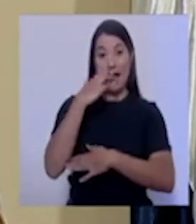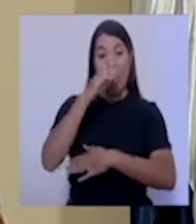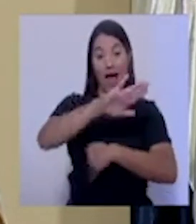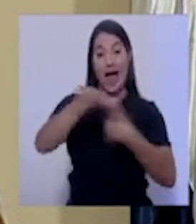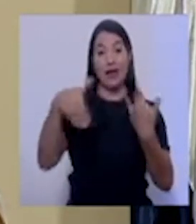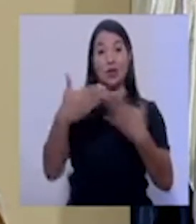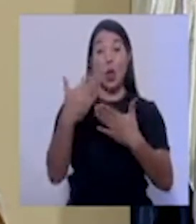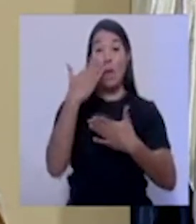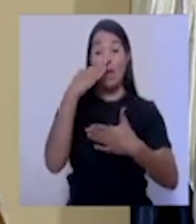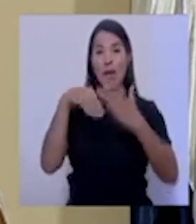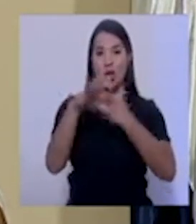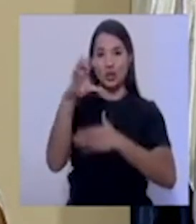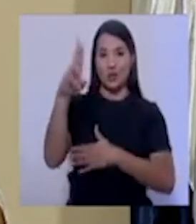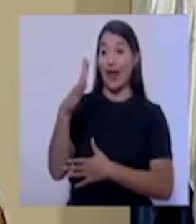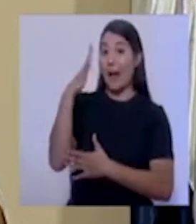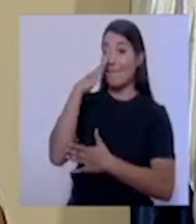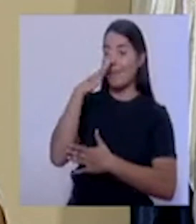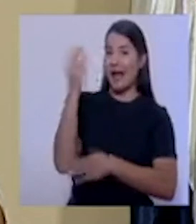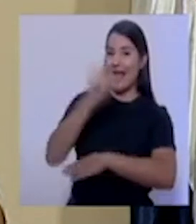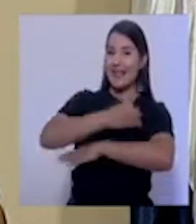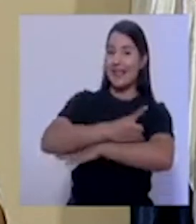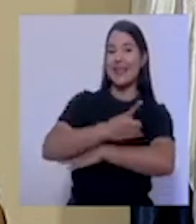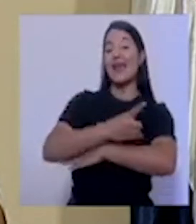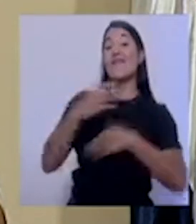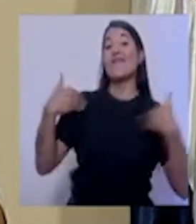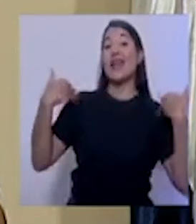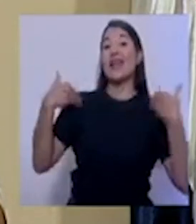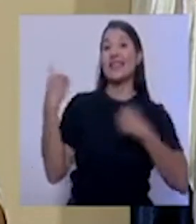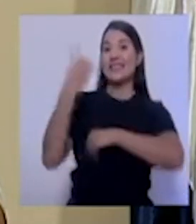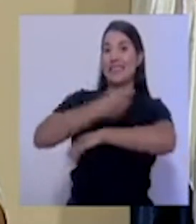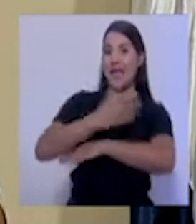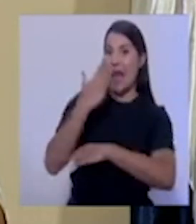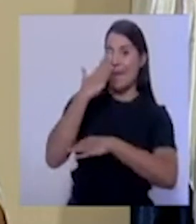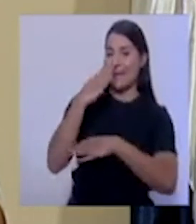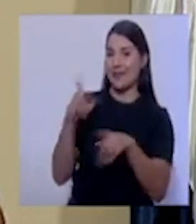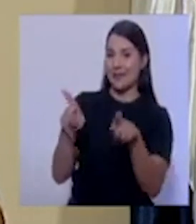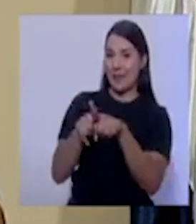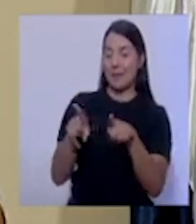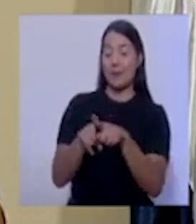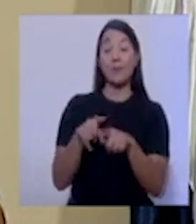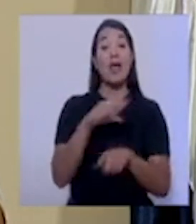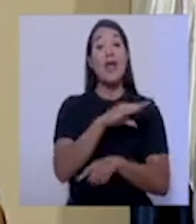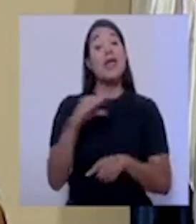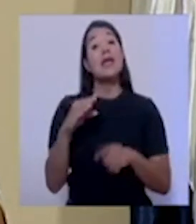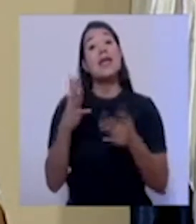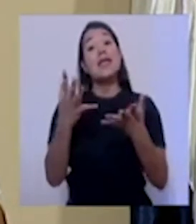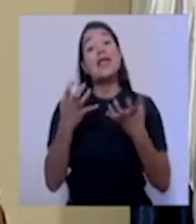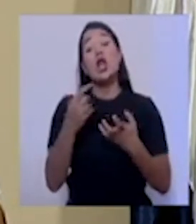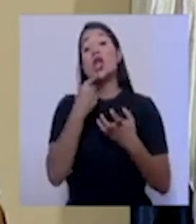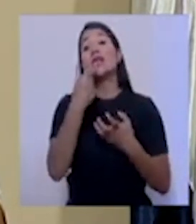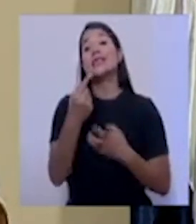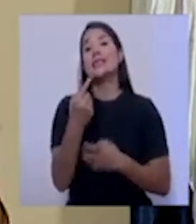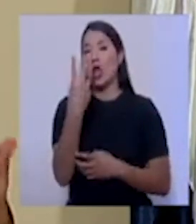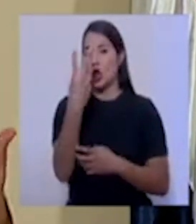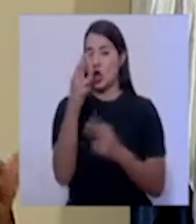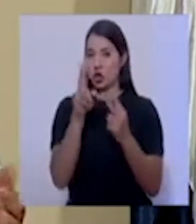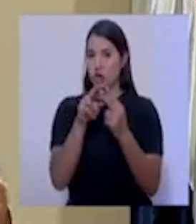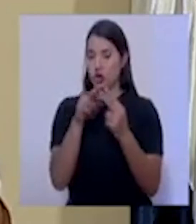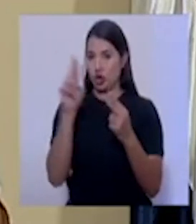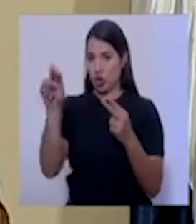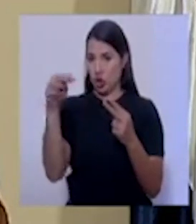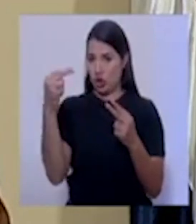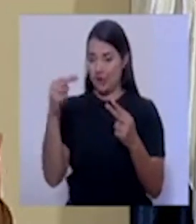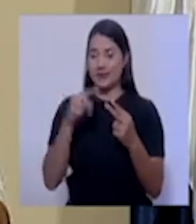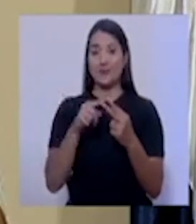Mami, feliz Día de Madre también. Hoy les traemos dos buenas noticias. Primero, como ustedes